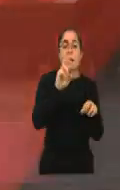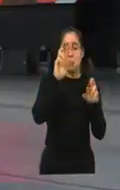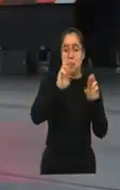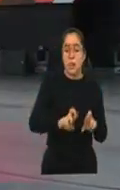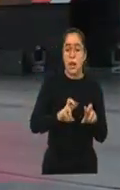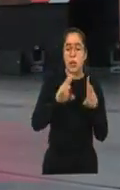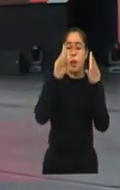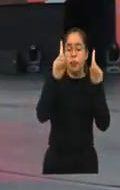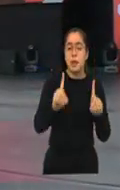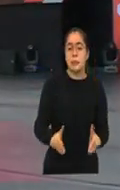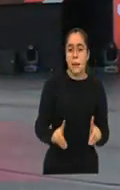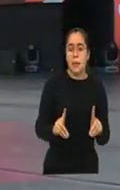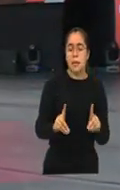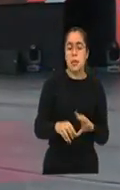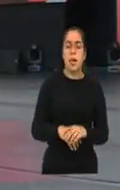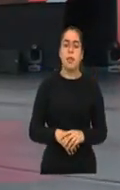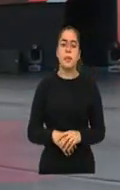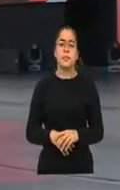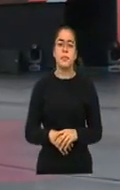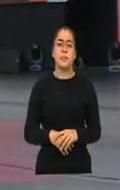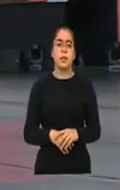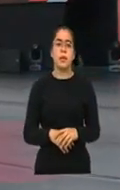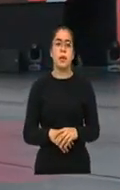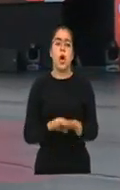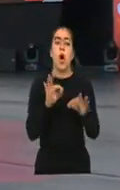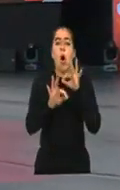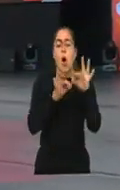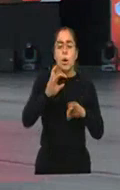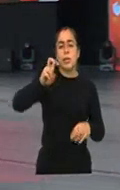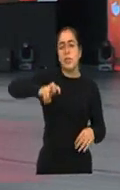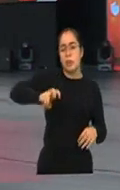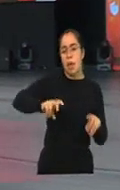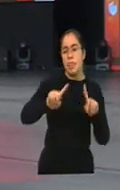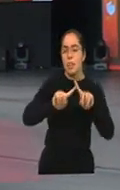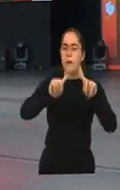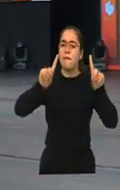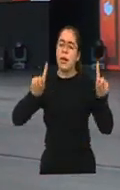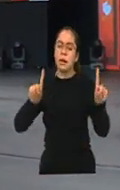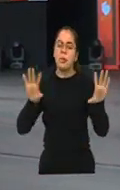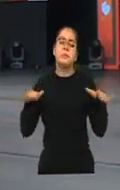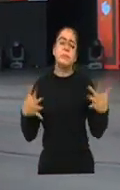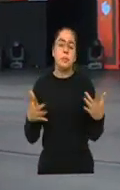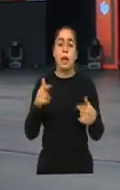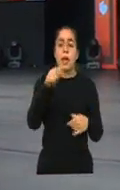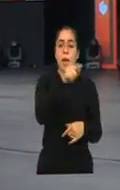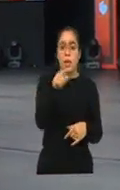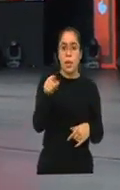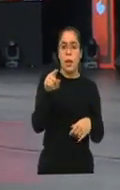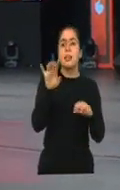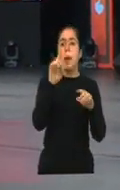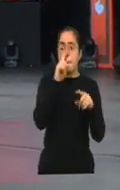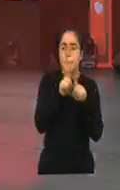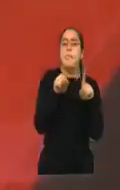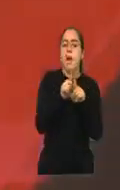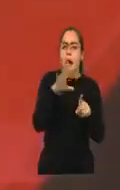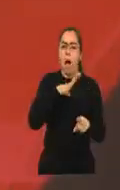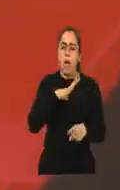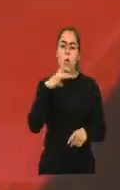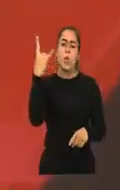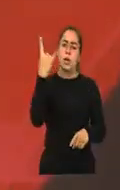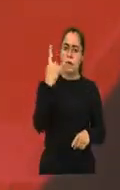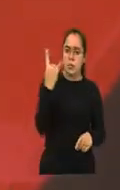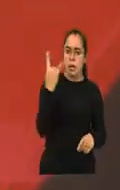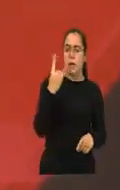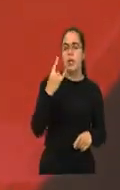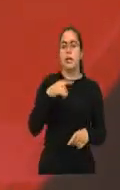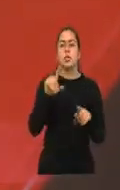necesidades distintas, pero se han preparado, estudiado. Hay universidades, colegios que lo han formado y por qué no